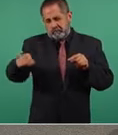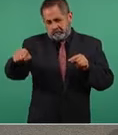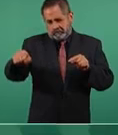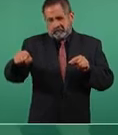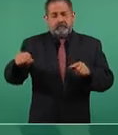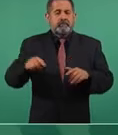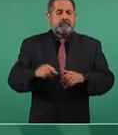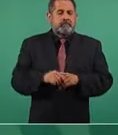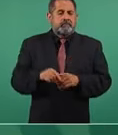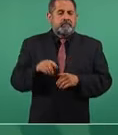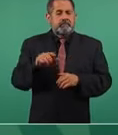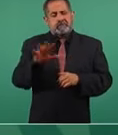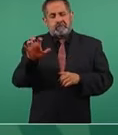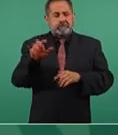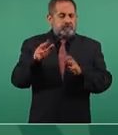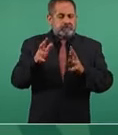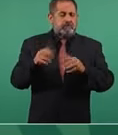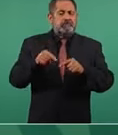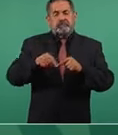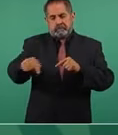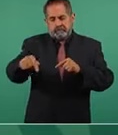500 kilómetros.